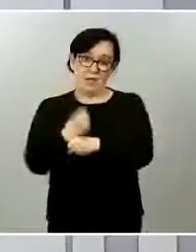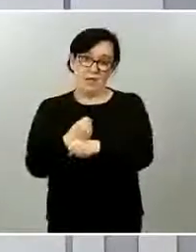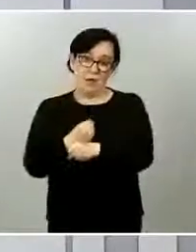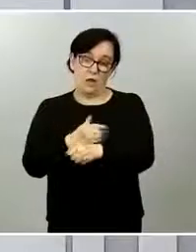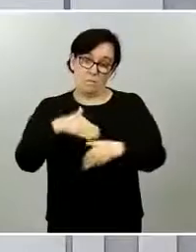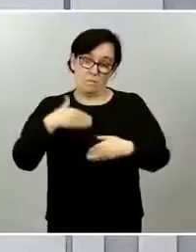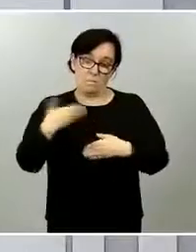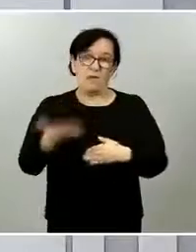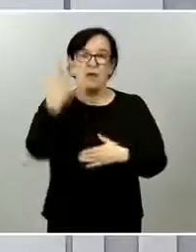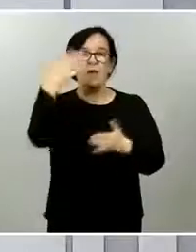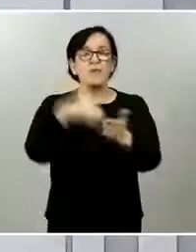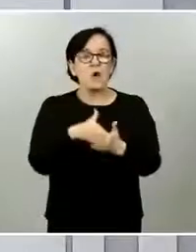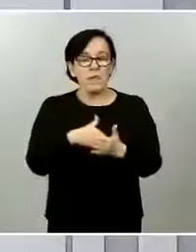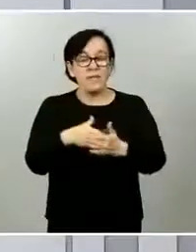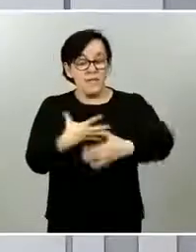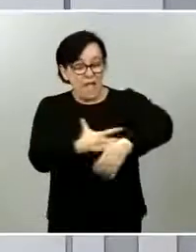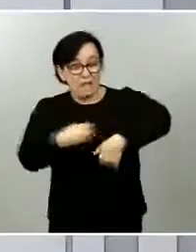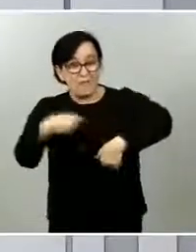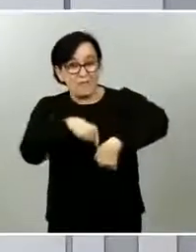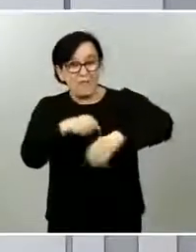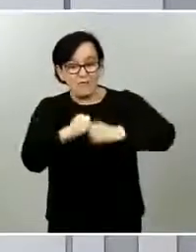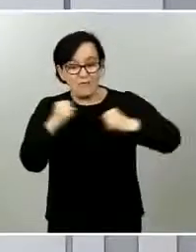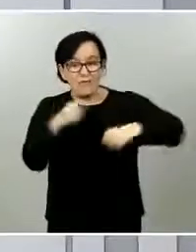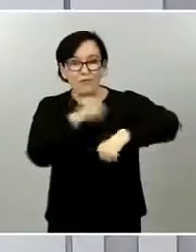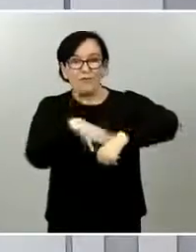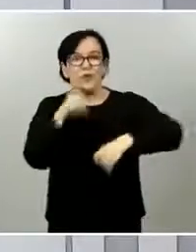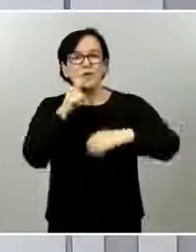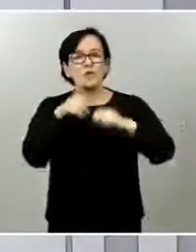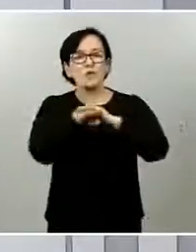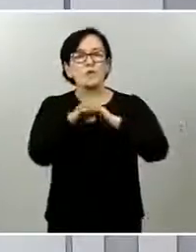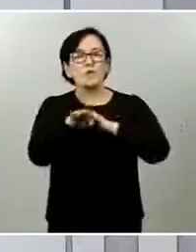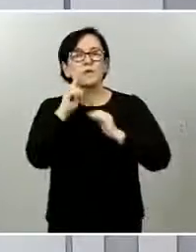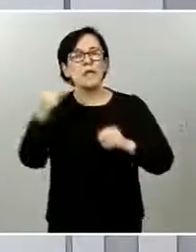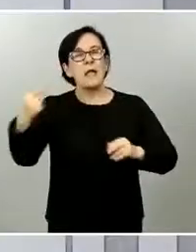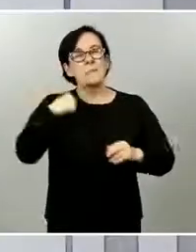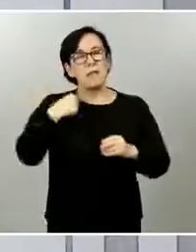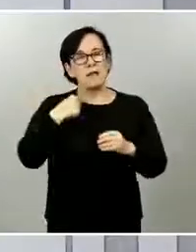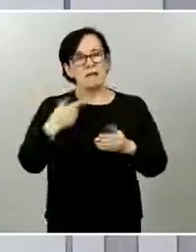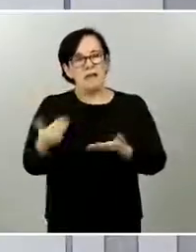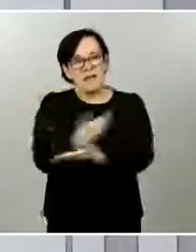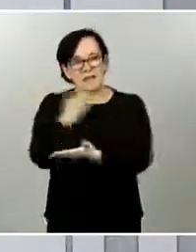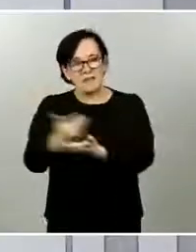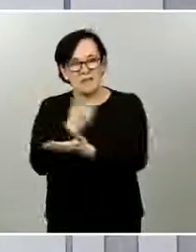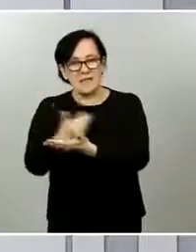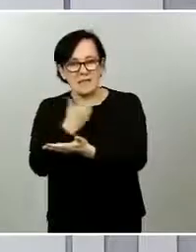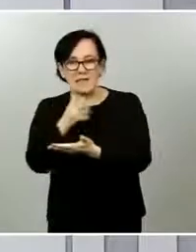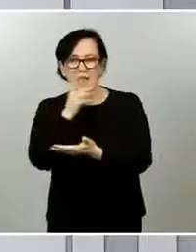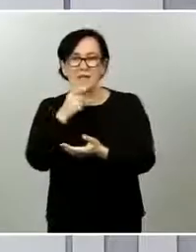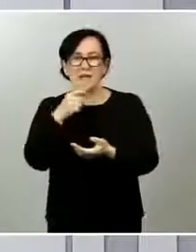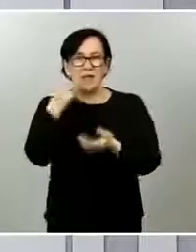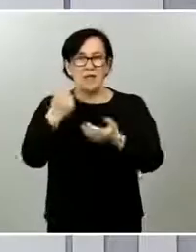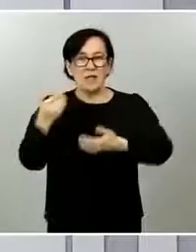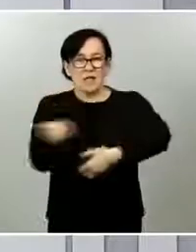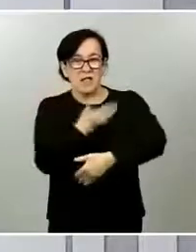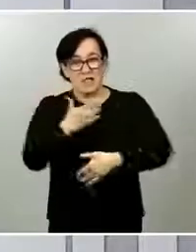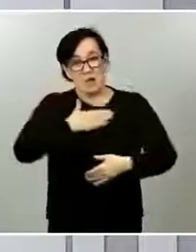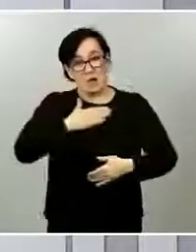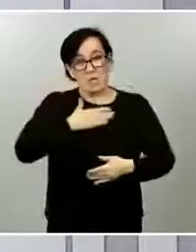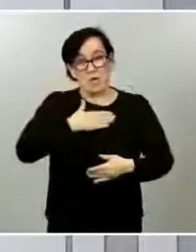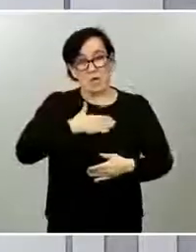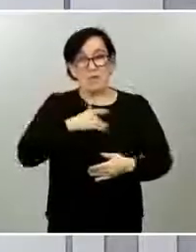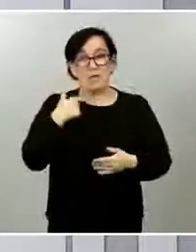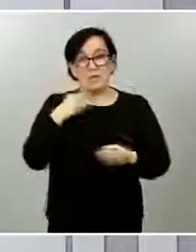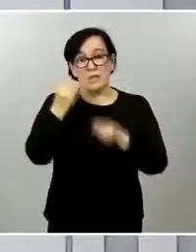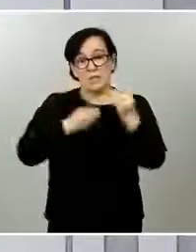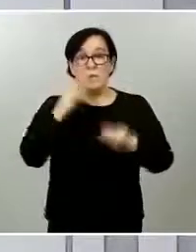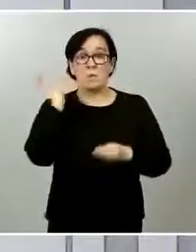refuerzos, para los apoyos a las residencias de mayores que han tenido que reforzar su plantilla. Y habrá otros 5.000 de